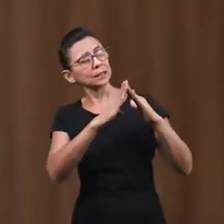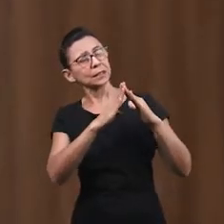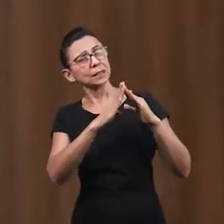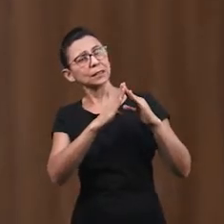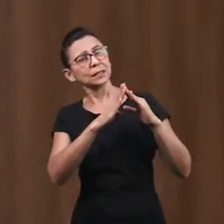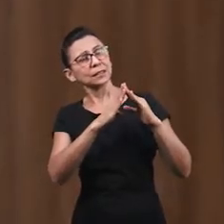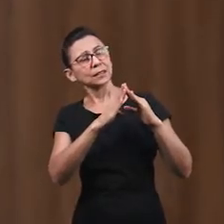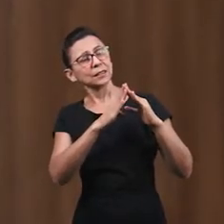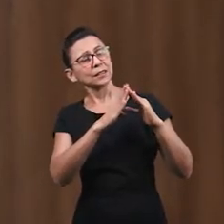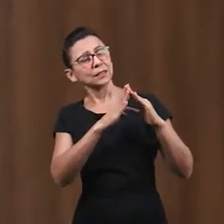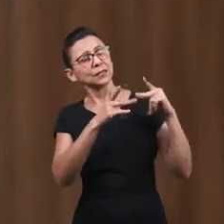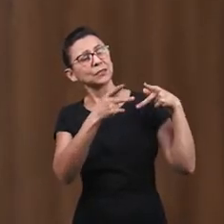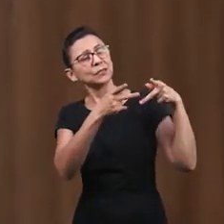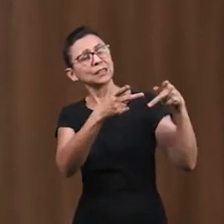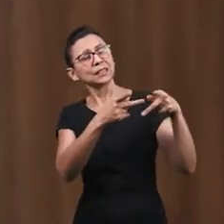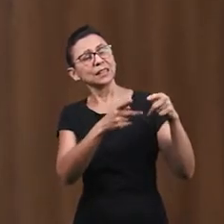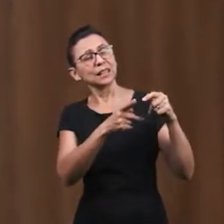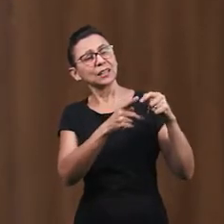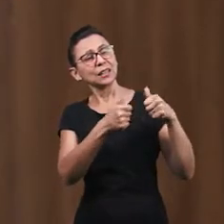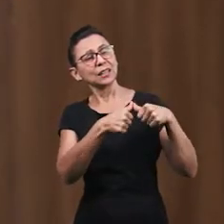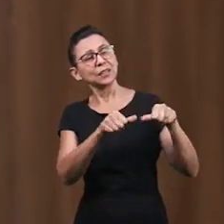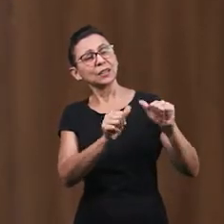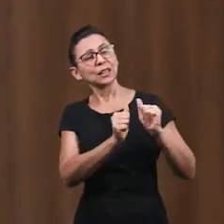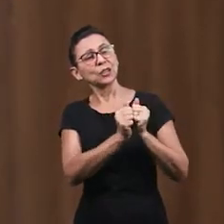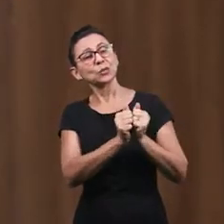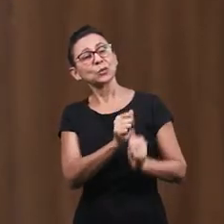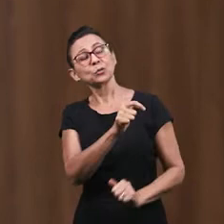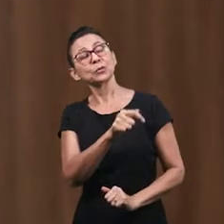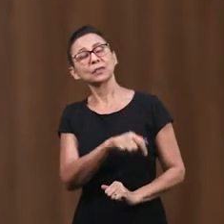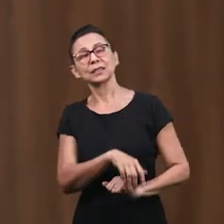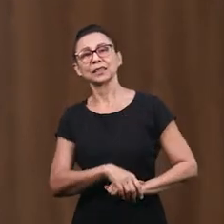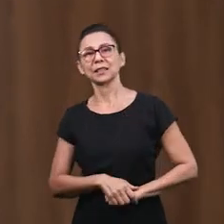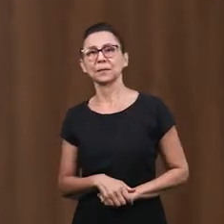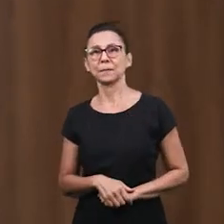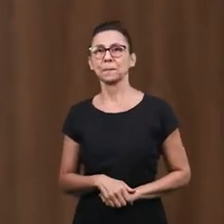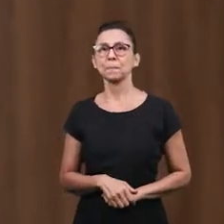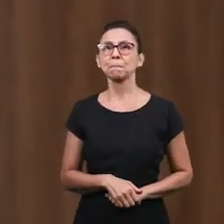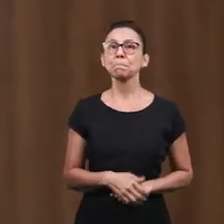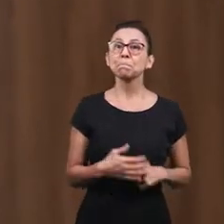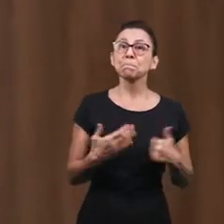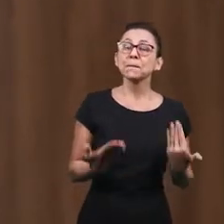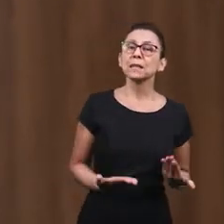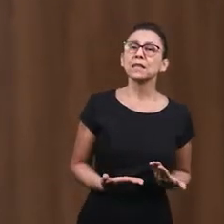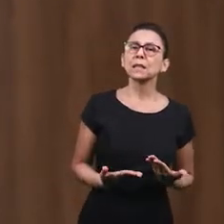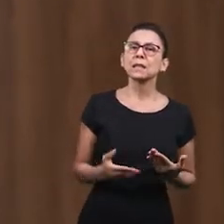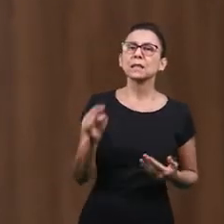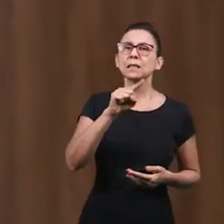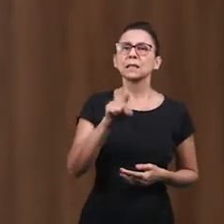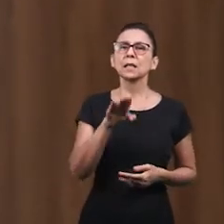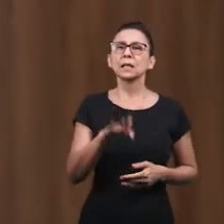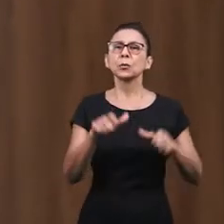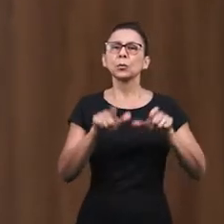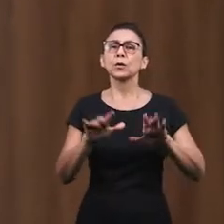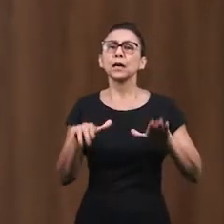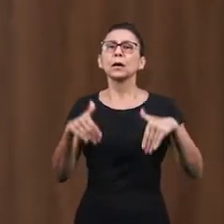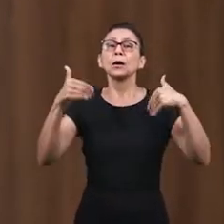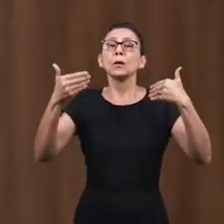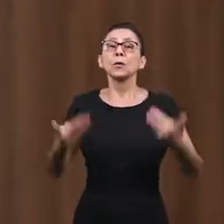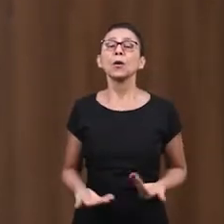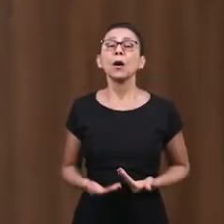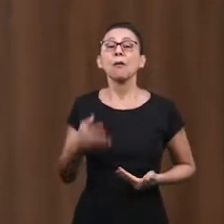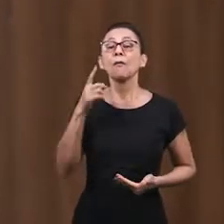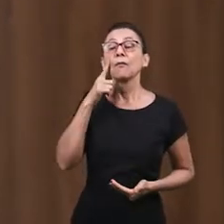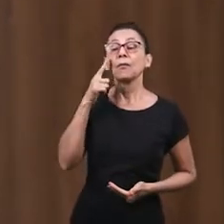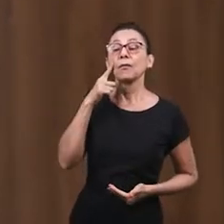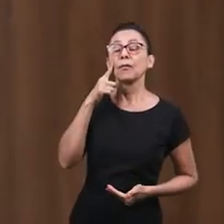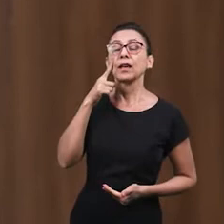hospedarse En la casa de Saqueo Y yo les pregunto ¿Dónde estaba Saqueo Cuando Jesús le dijo Que